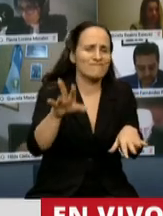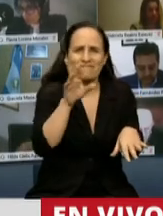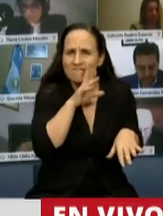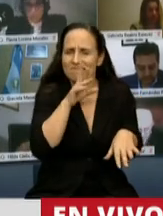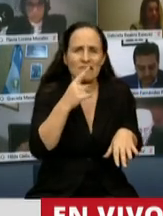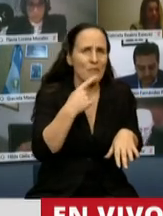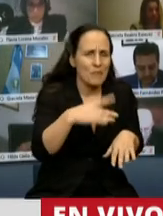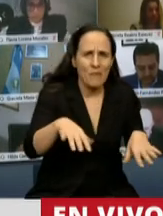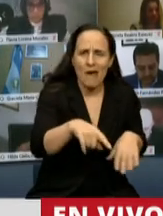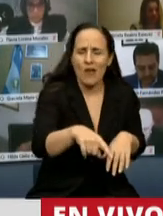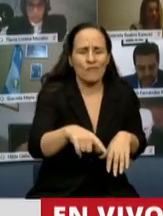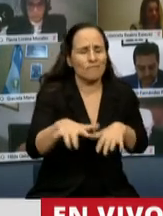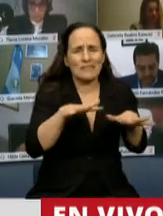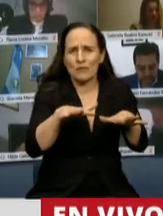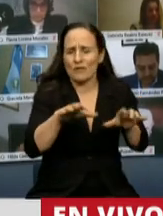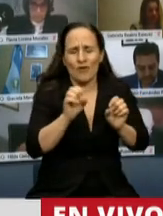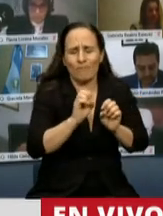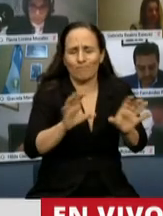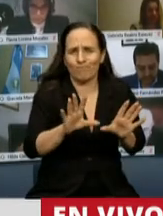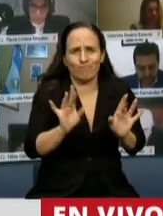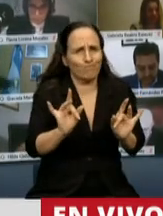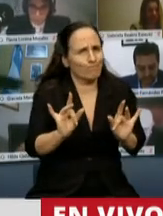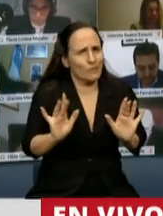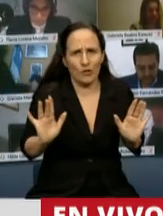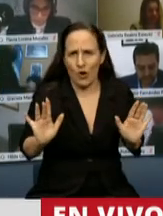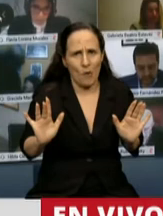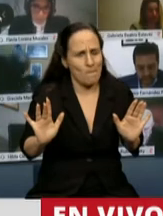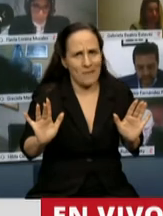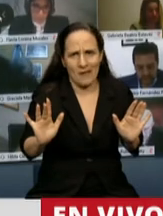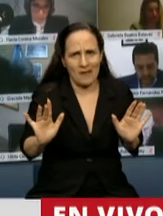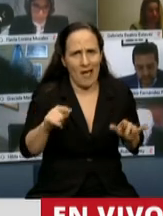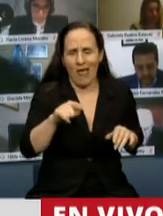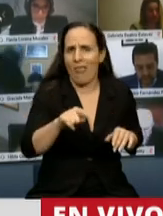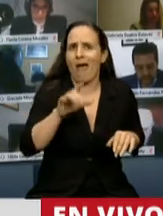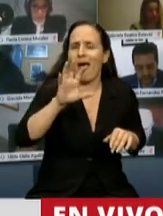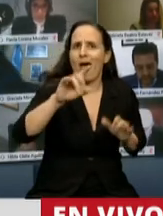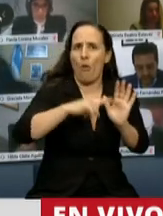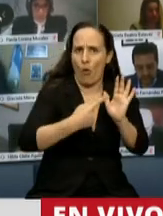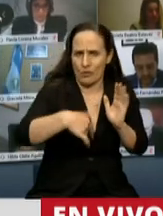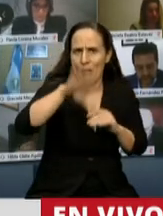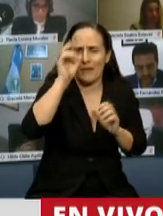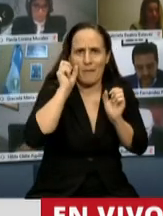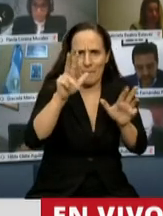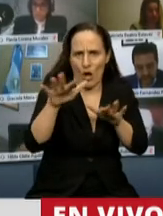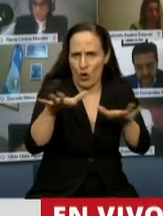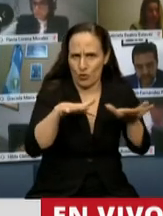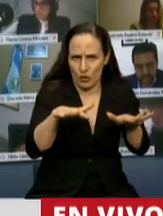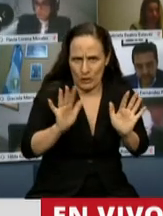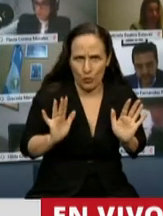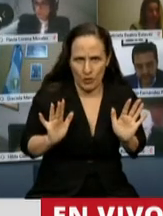de la Argentina y en particular de nuestra provincia de Buenos Aires. Señora Presidenta,